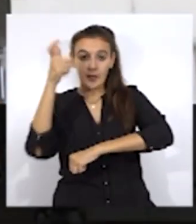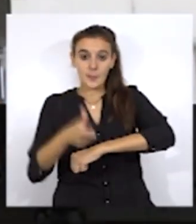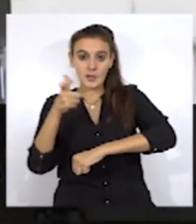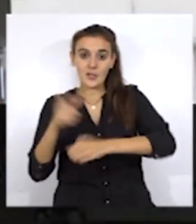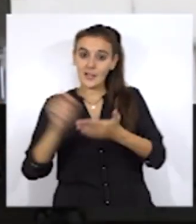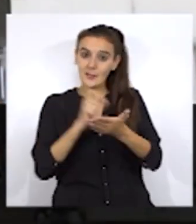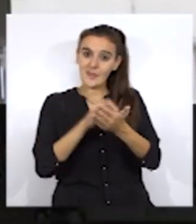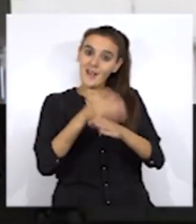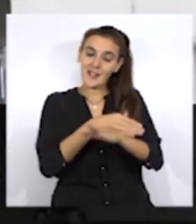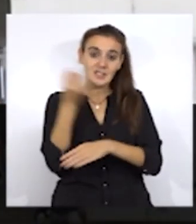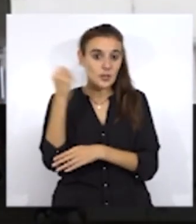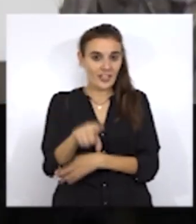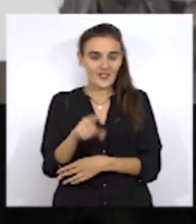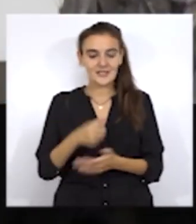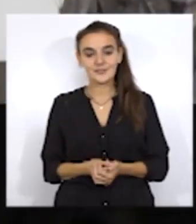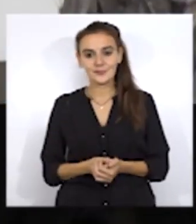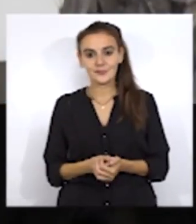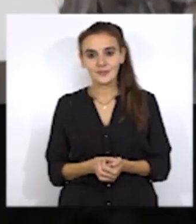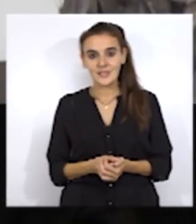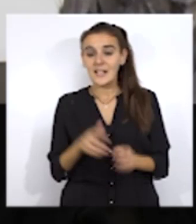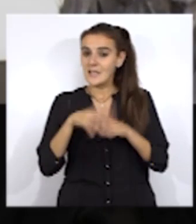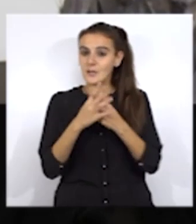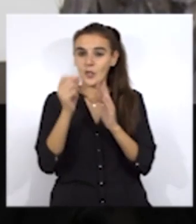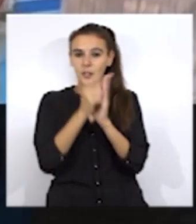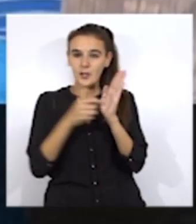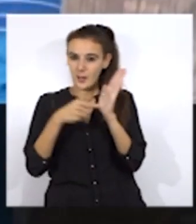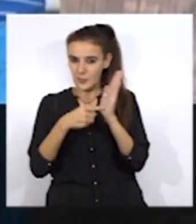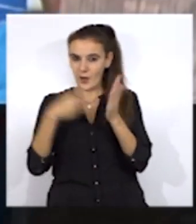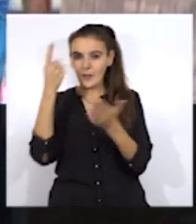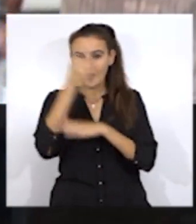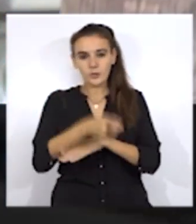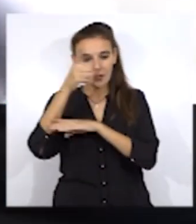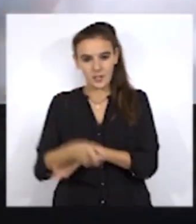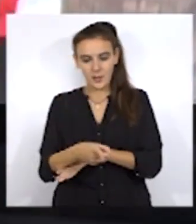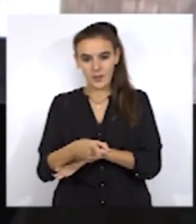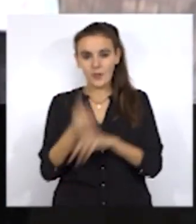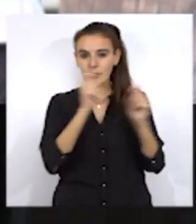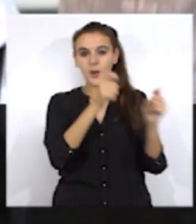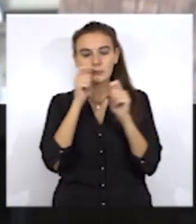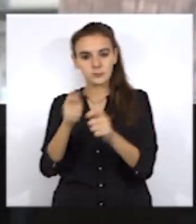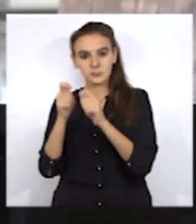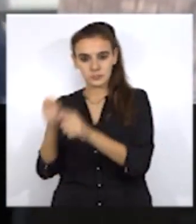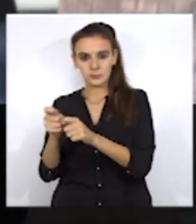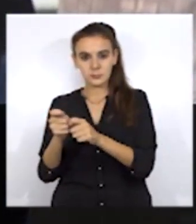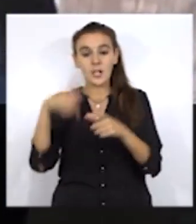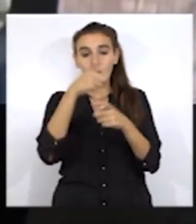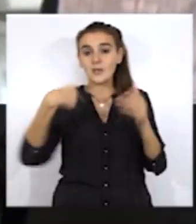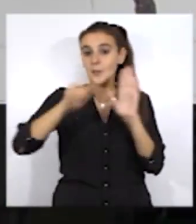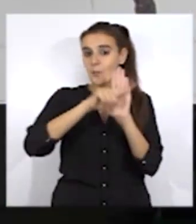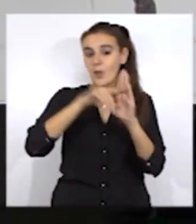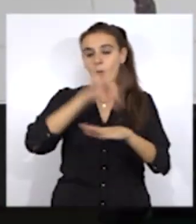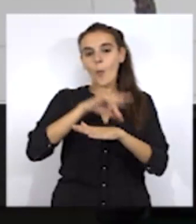Así, las actuaciones de indicación, uso y autorización de dispensación del medicamento sujetos a prescripción médica por los enfermeros